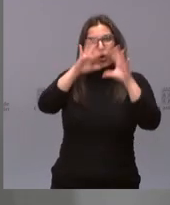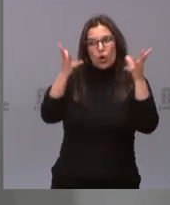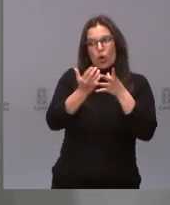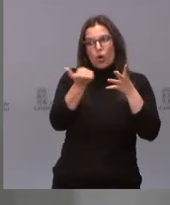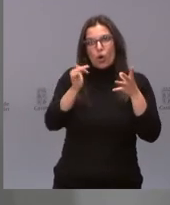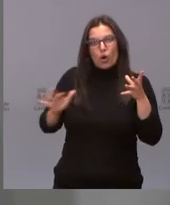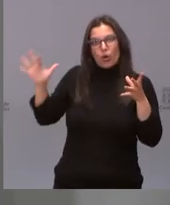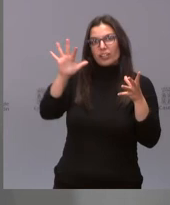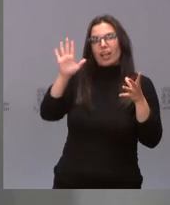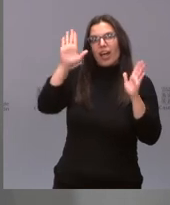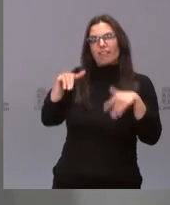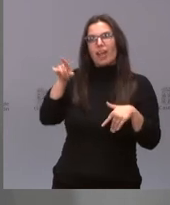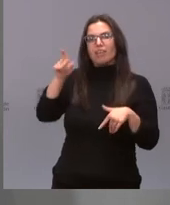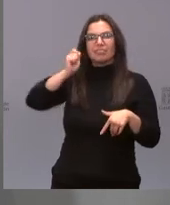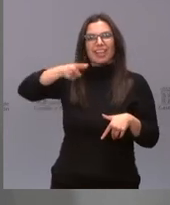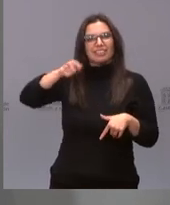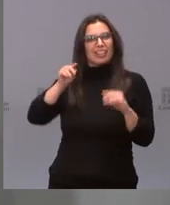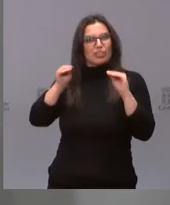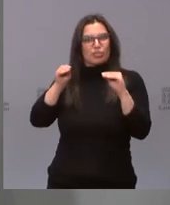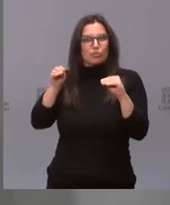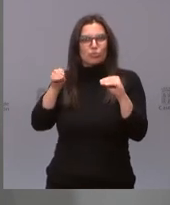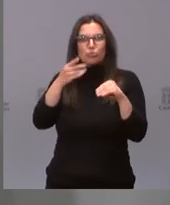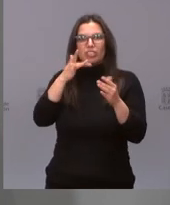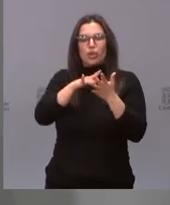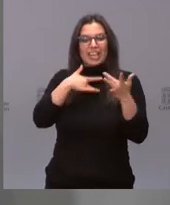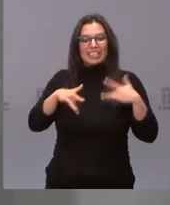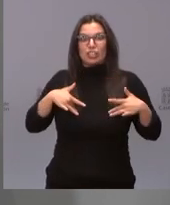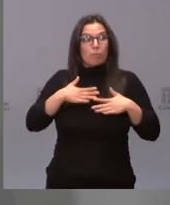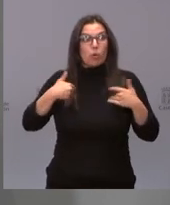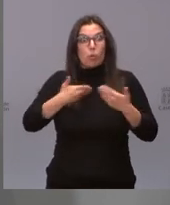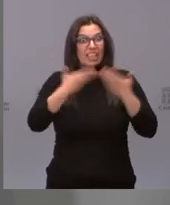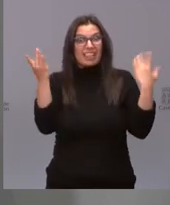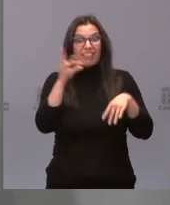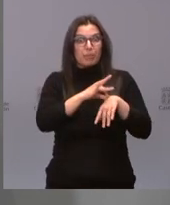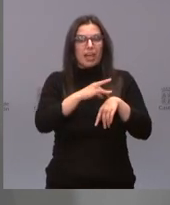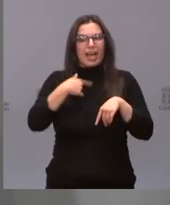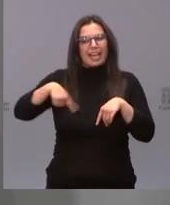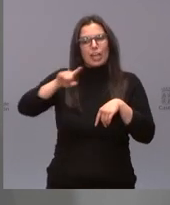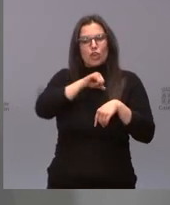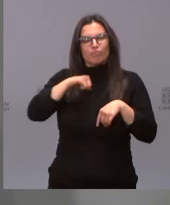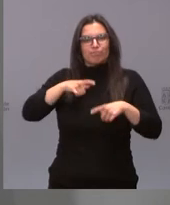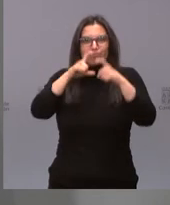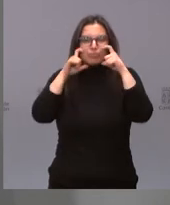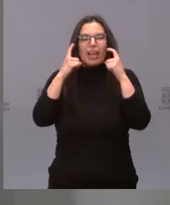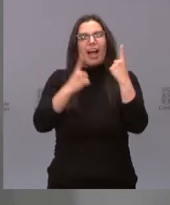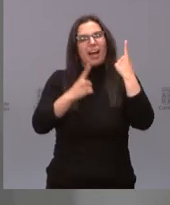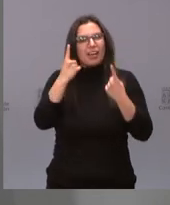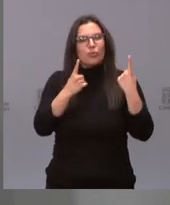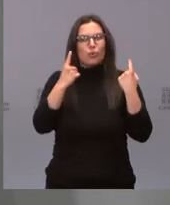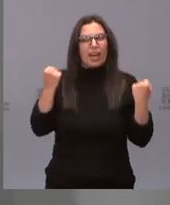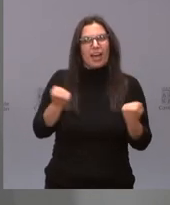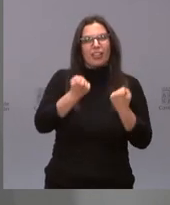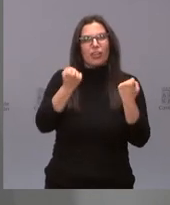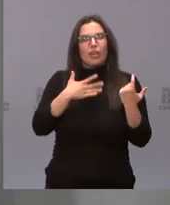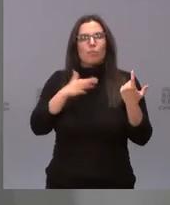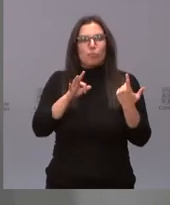dentro de su manera habitual de cuando tienen algún síntoma ponerse ellos la mascarilla. Es decir, yo creo que hay determinadas acciones que a lo